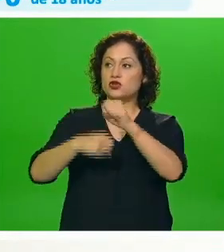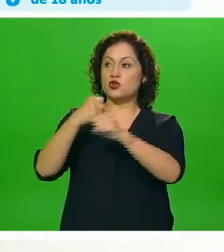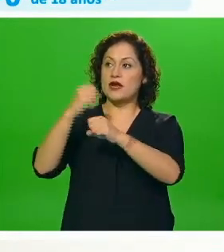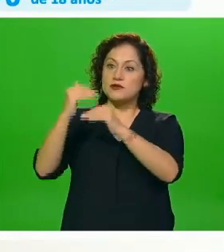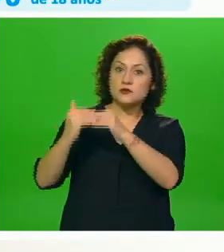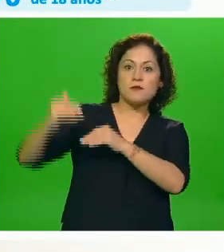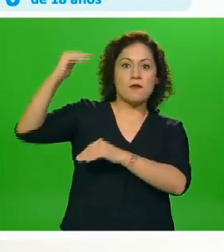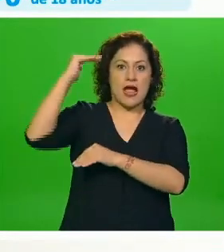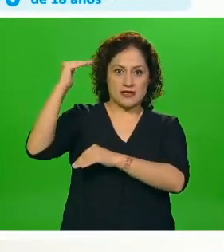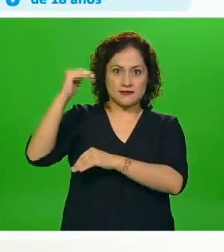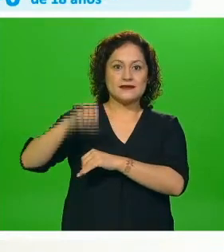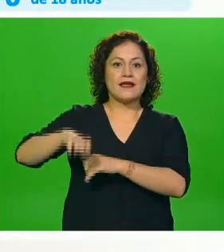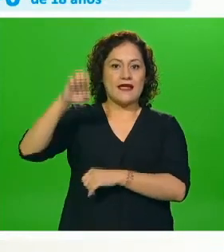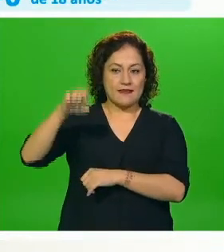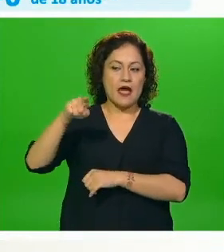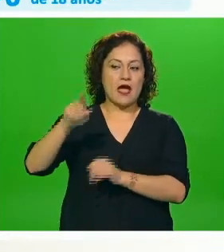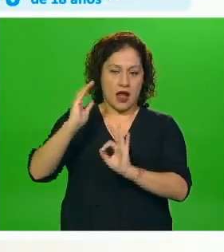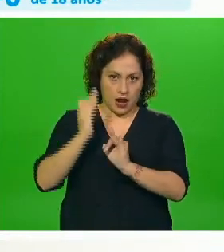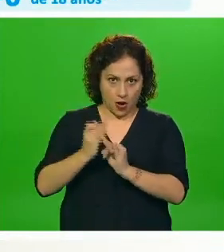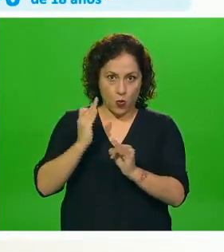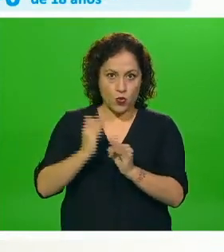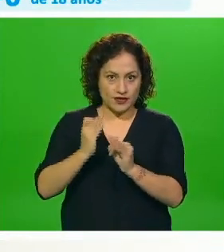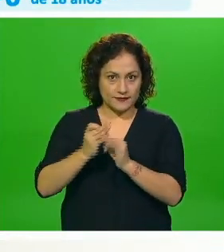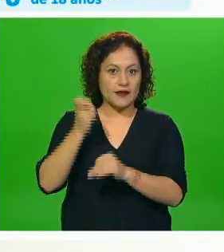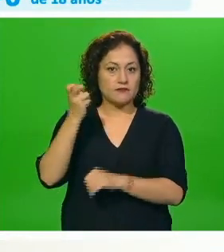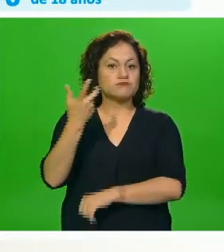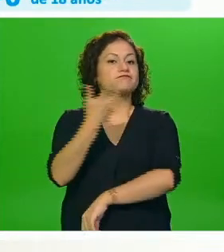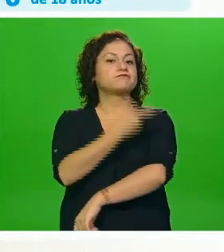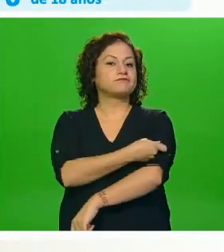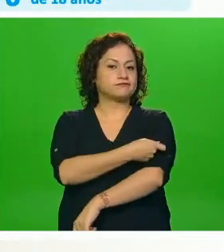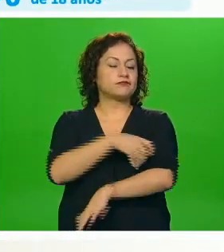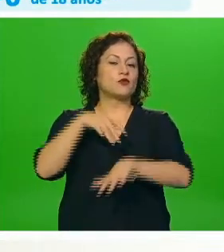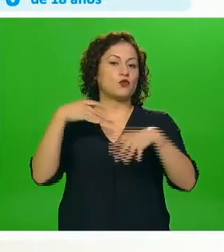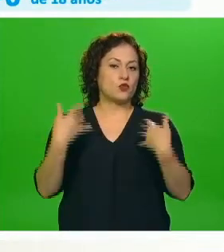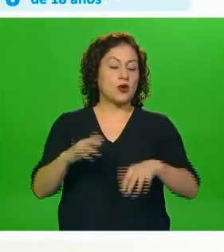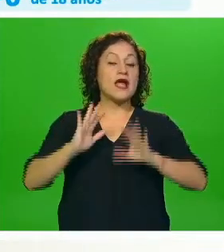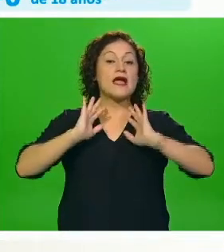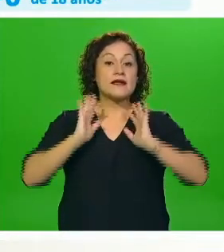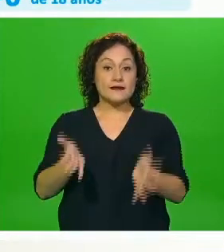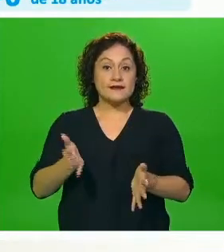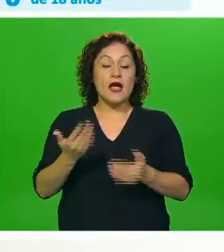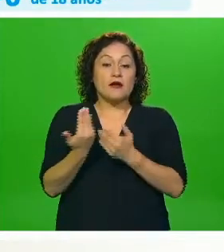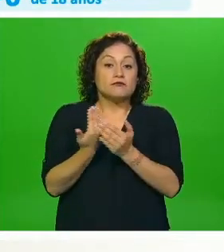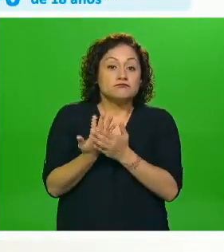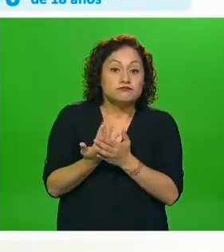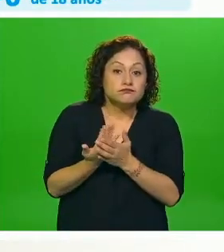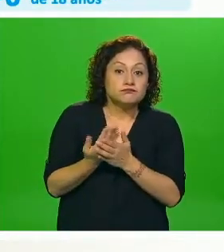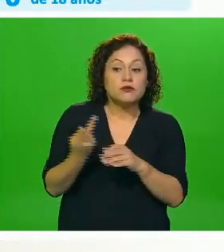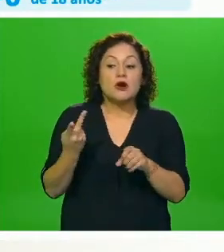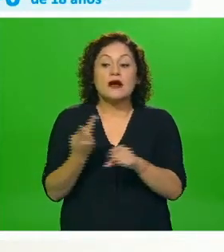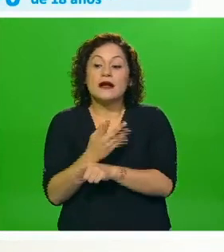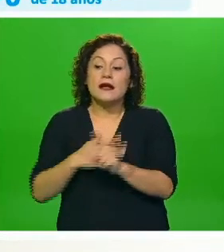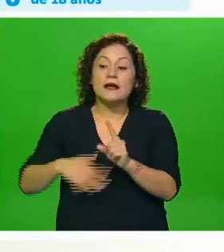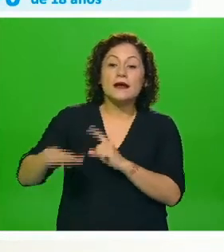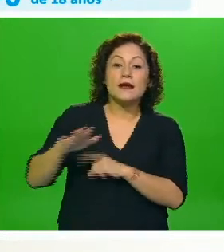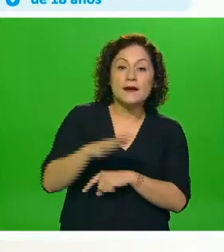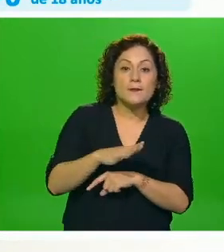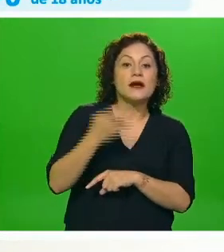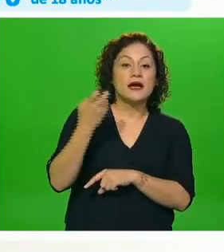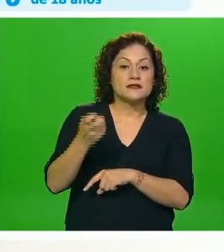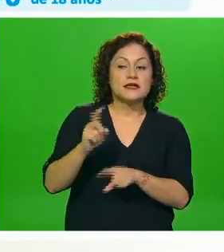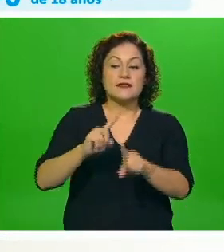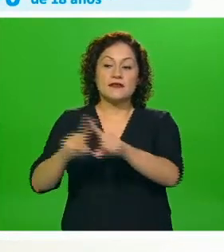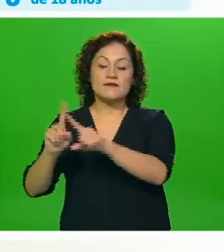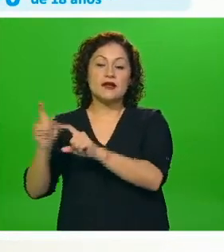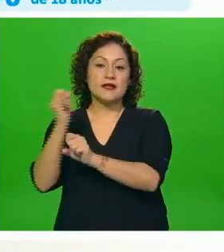puede recibir la vacuna estamos muy atentos a los diferentes resultados de ensayos y estudios que se están llevando a